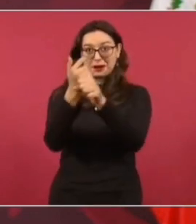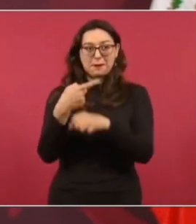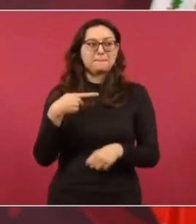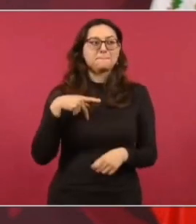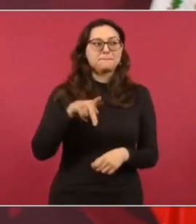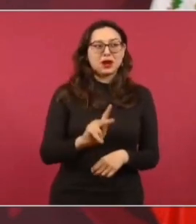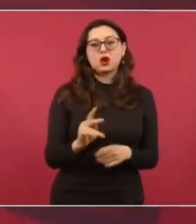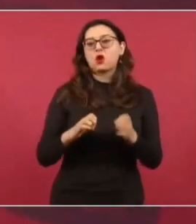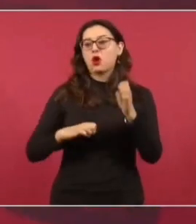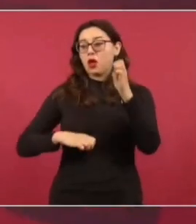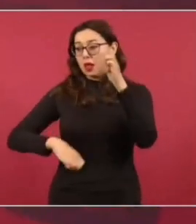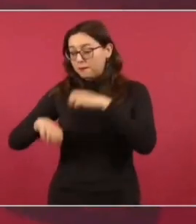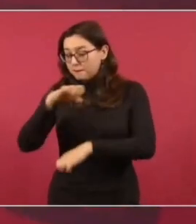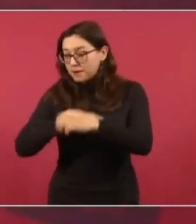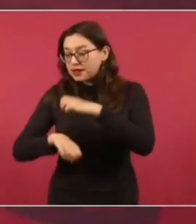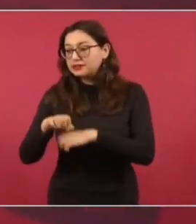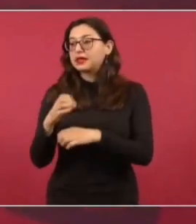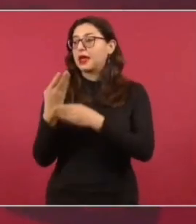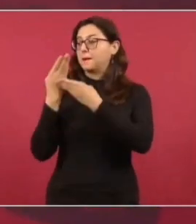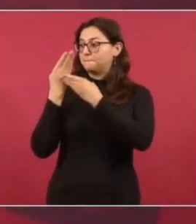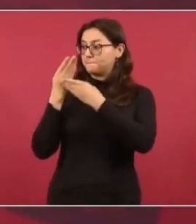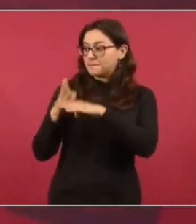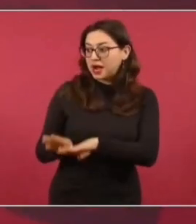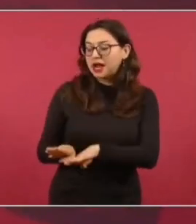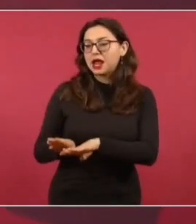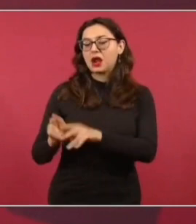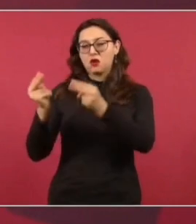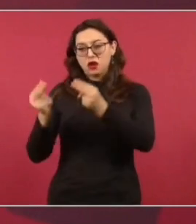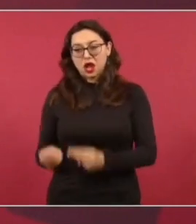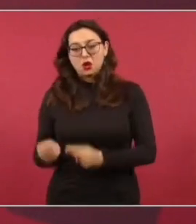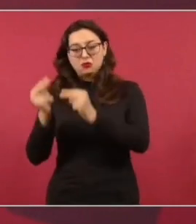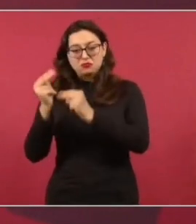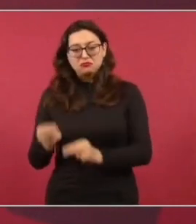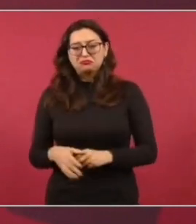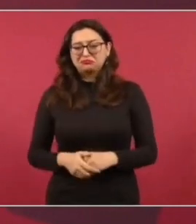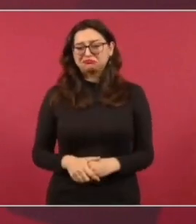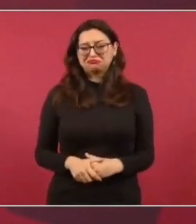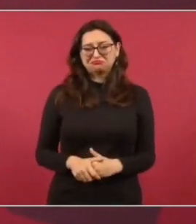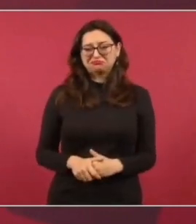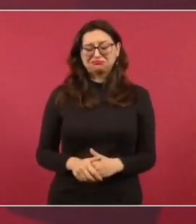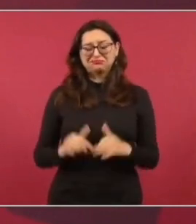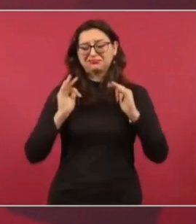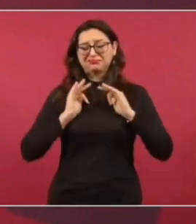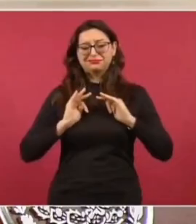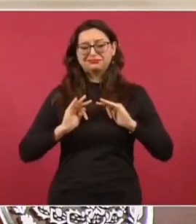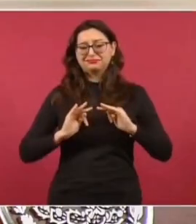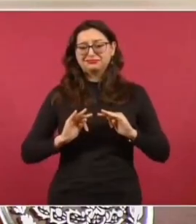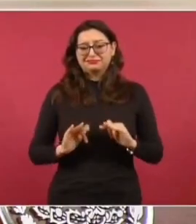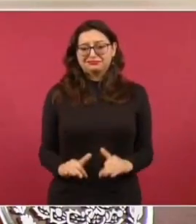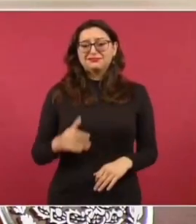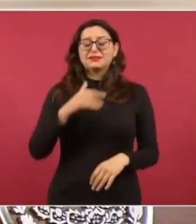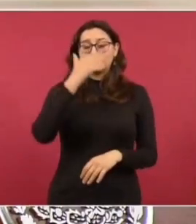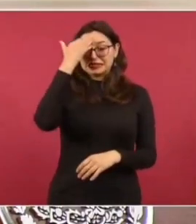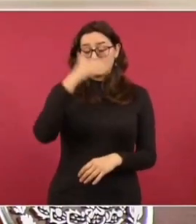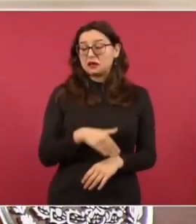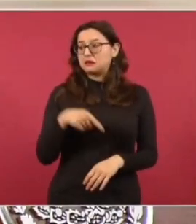los hombres de negocio saben que están bien las finanzas públicas. Gracias.